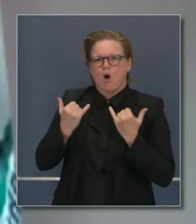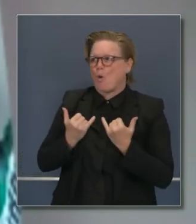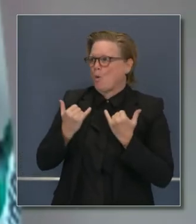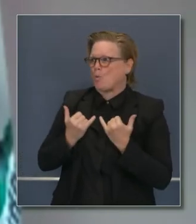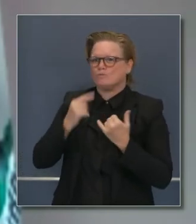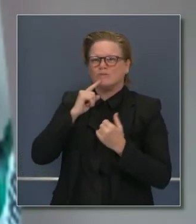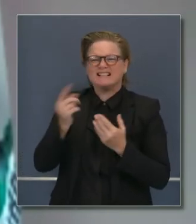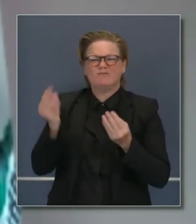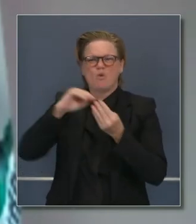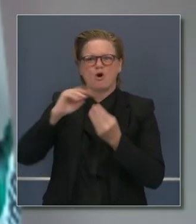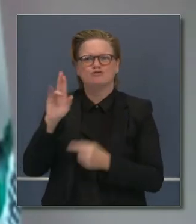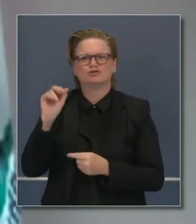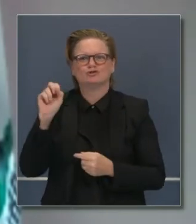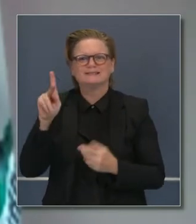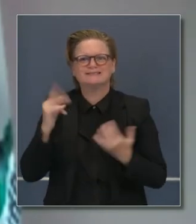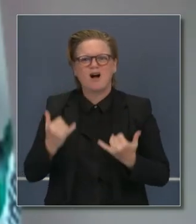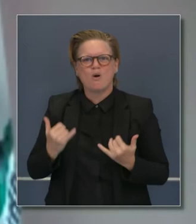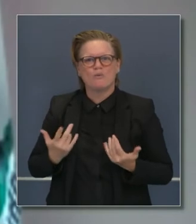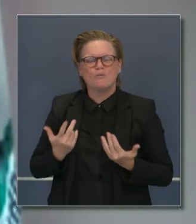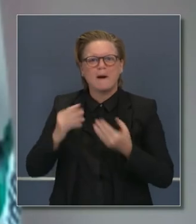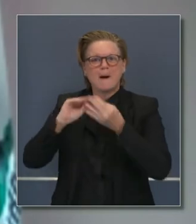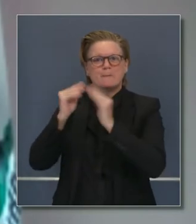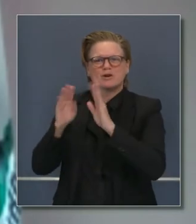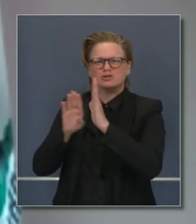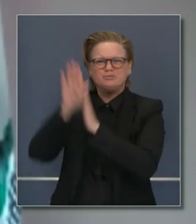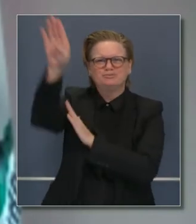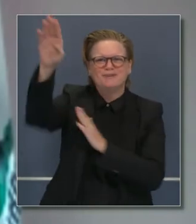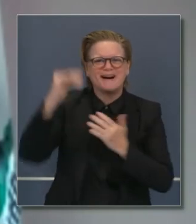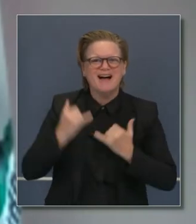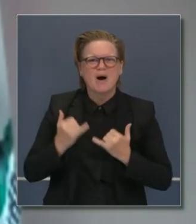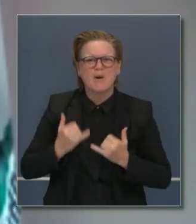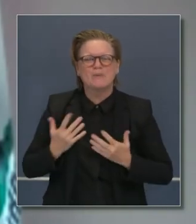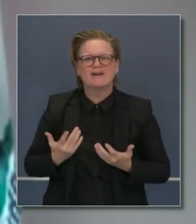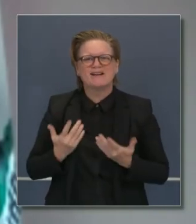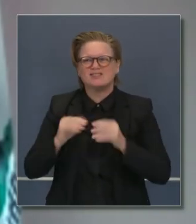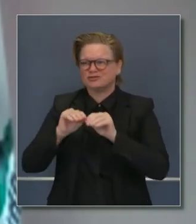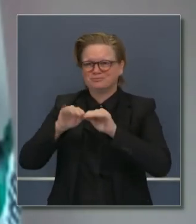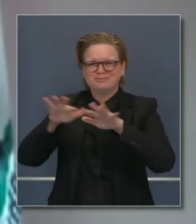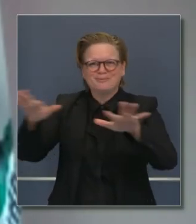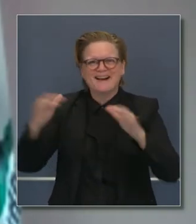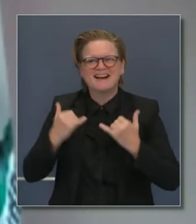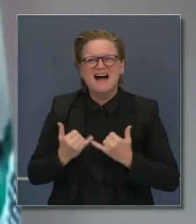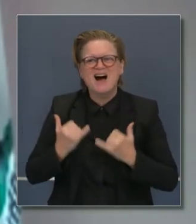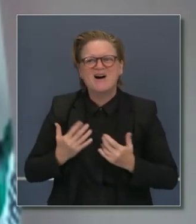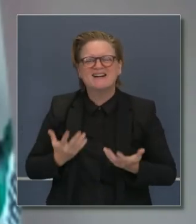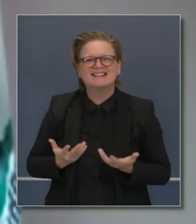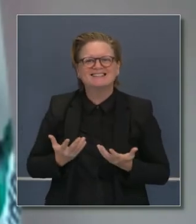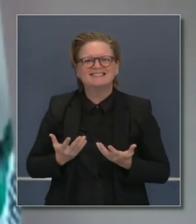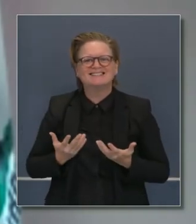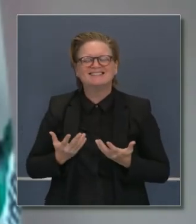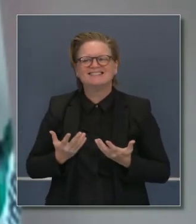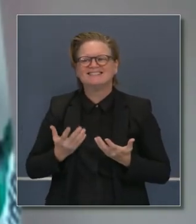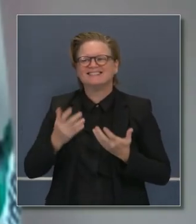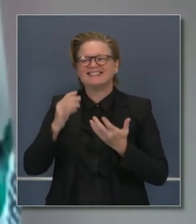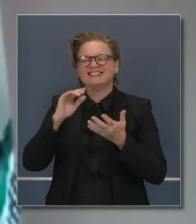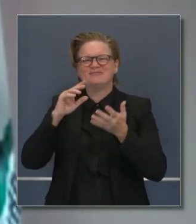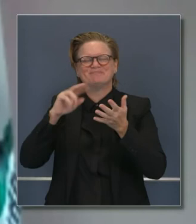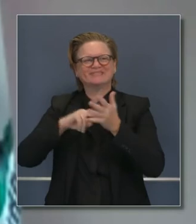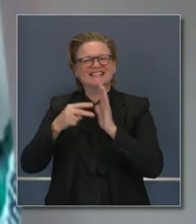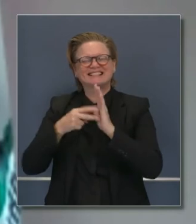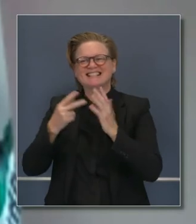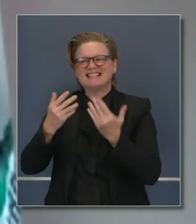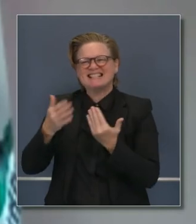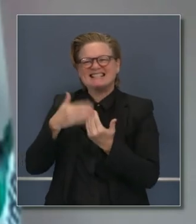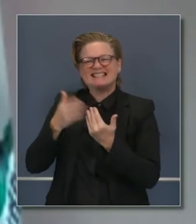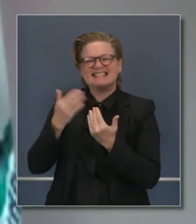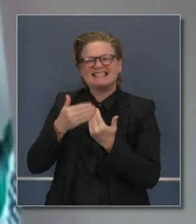es porque hay más COVID en las comunidades. Y se pueden transmitir con más facilidad. No necesariamente con más facilidad, pero como hay más COVID, está